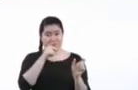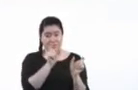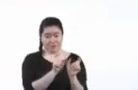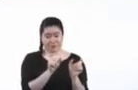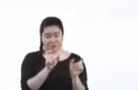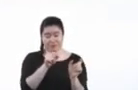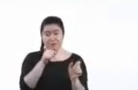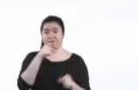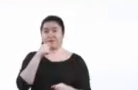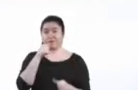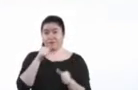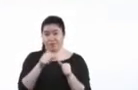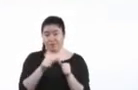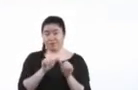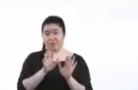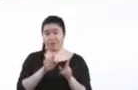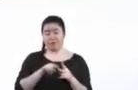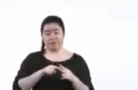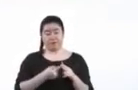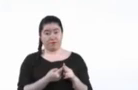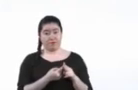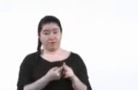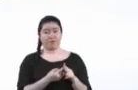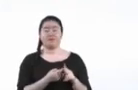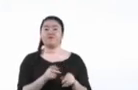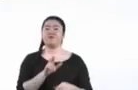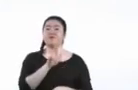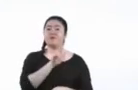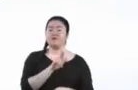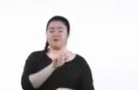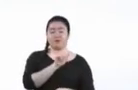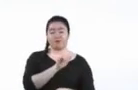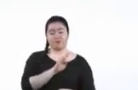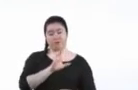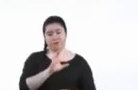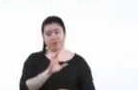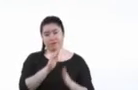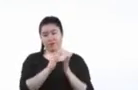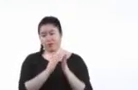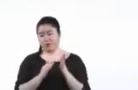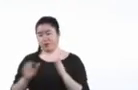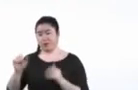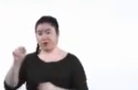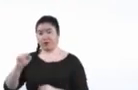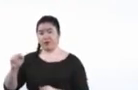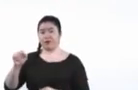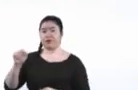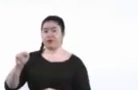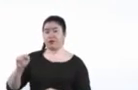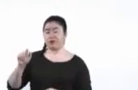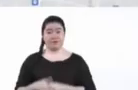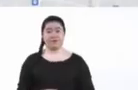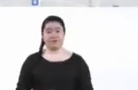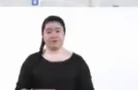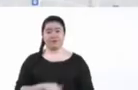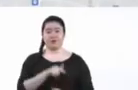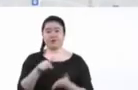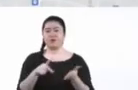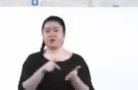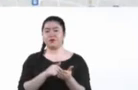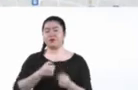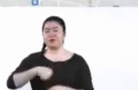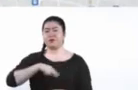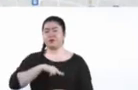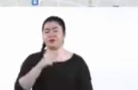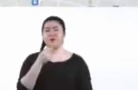primera letra del apellido paterno y iniciamos entonces el martes con letras A, B y C, hasta el sábado con letras S a la Z. La sede que